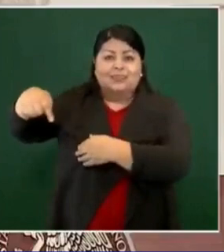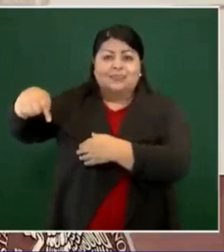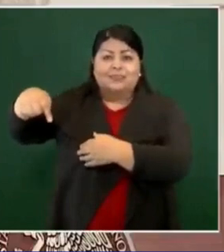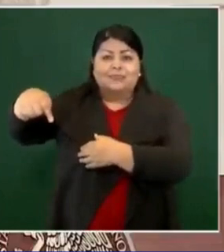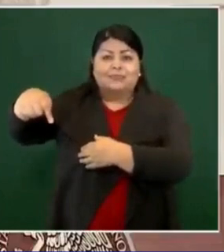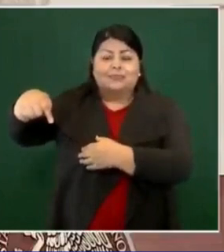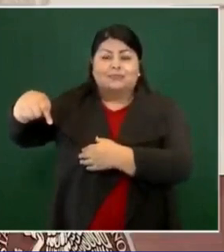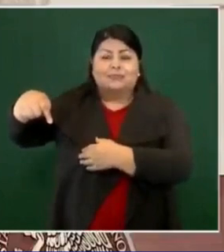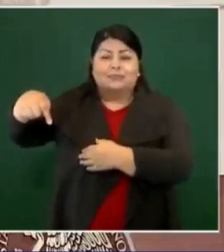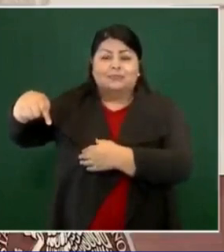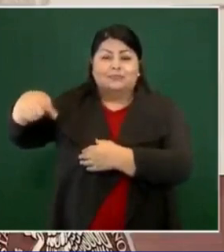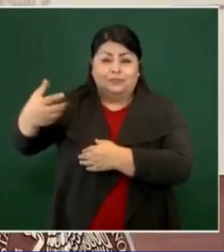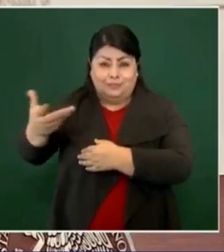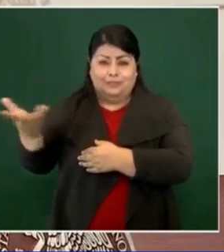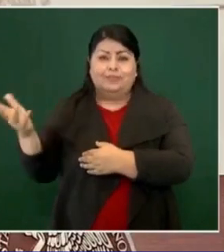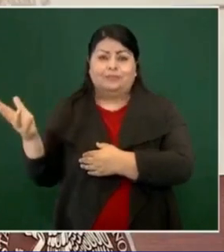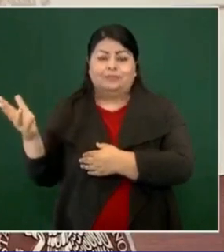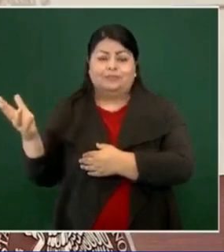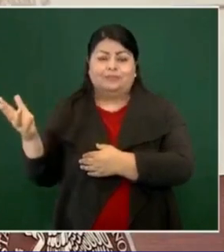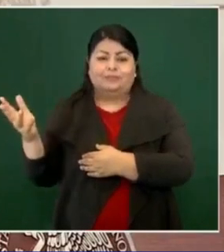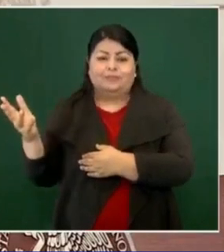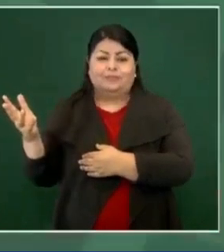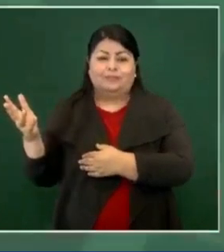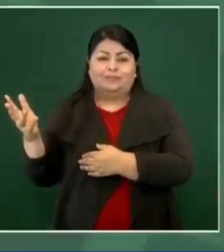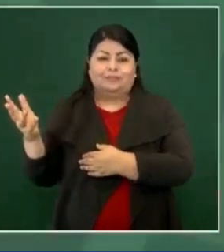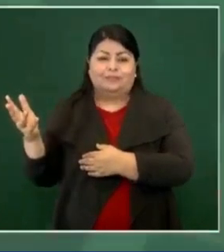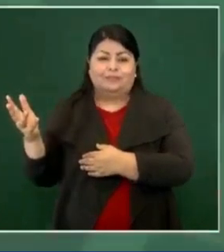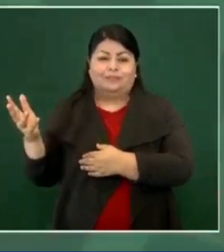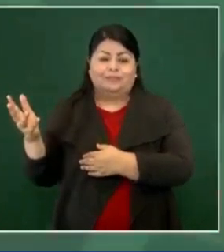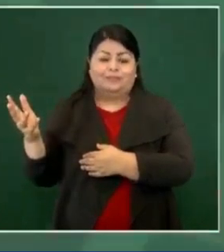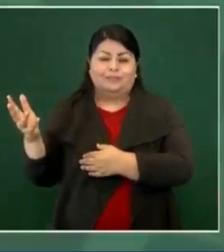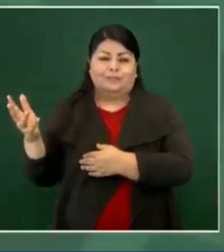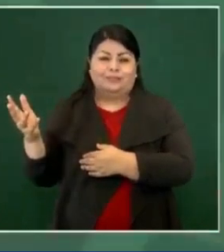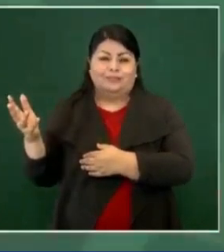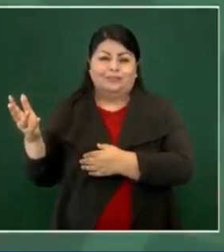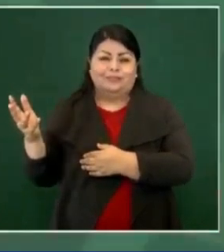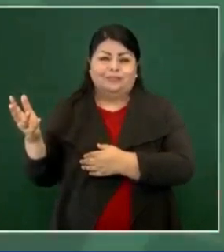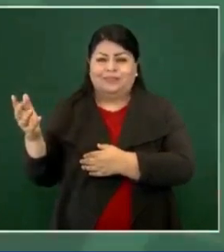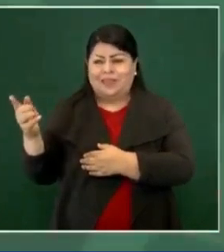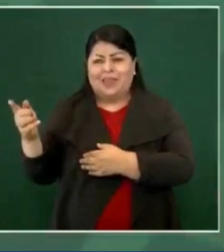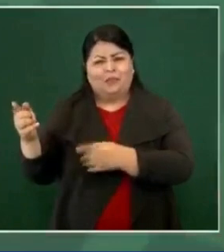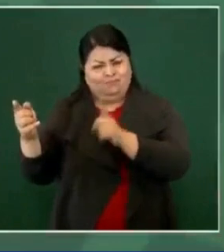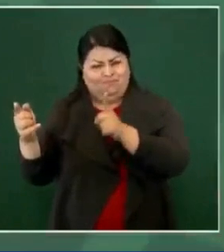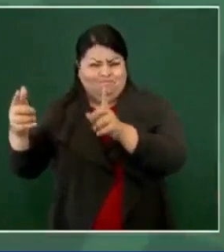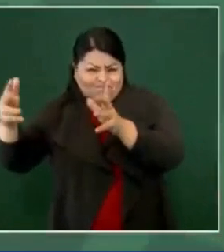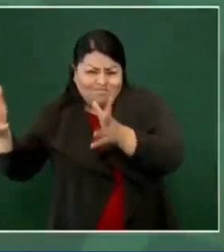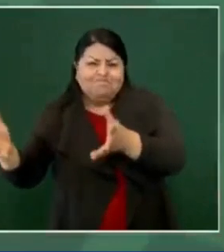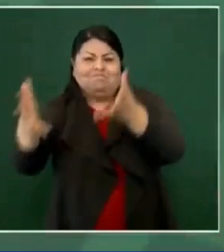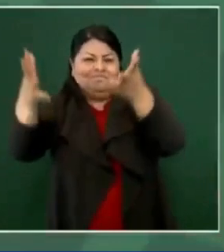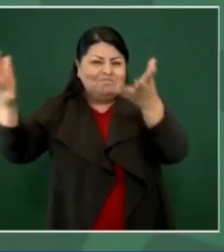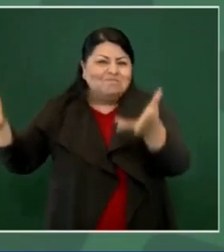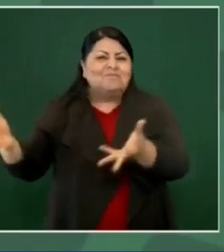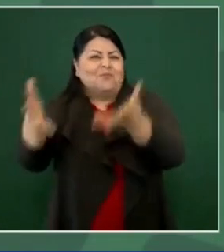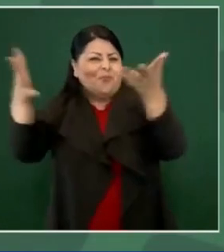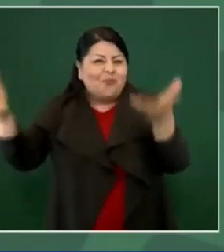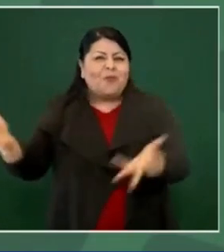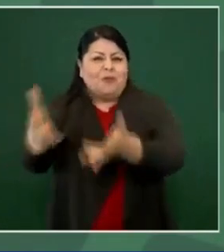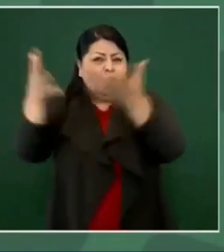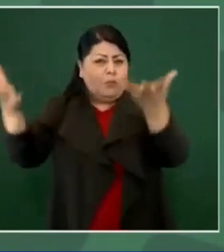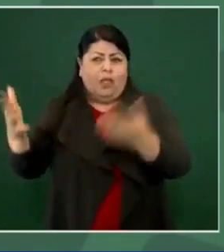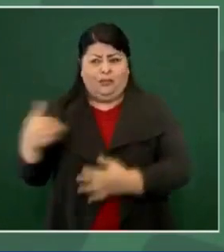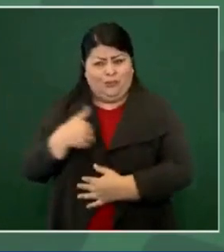da mucho aliento, no podría yo